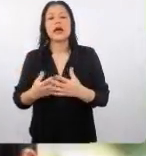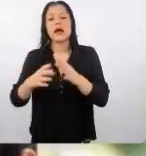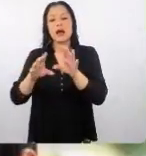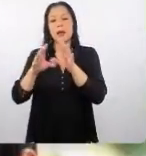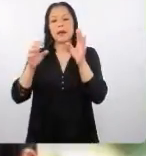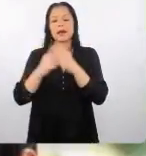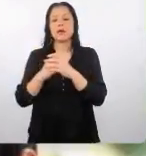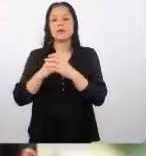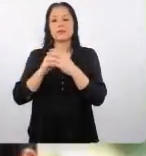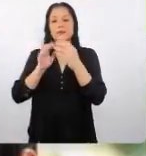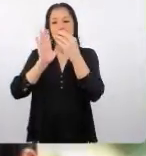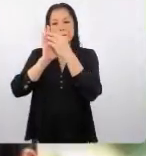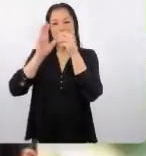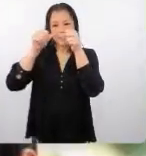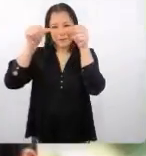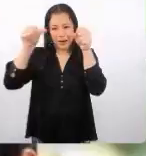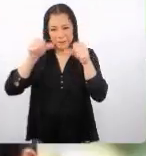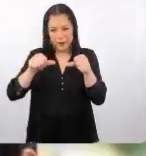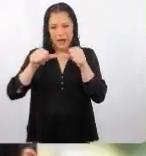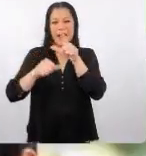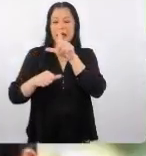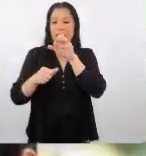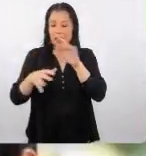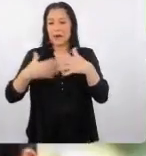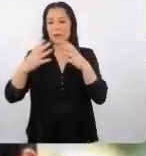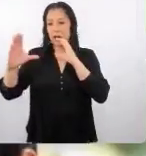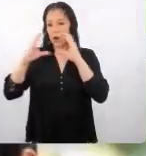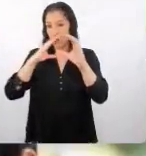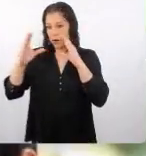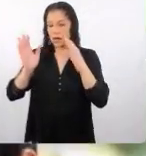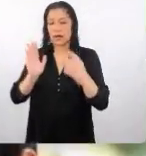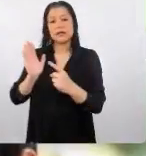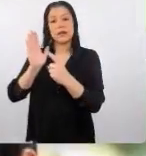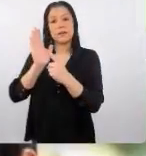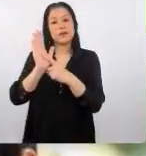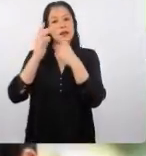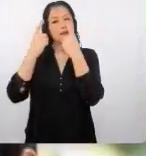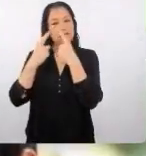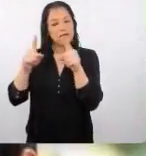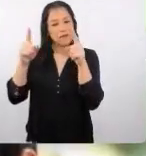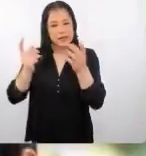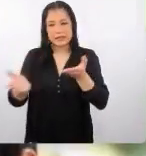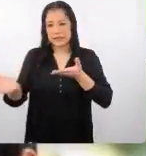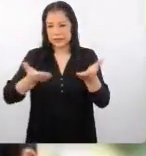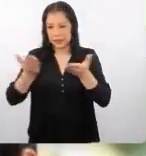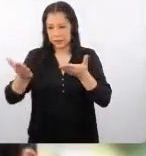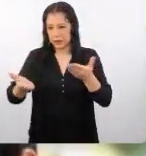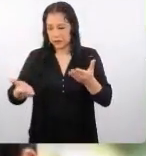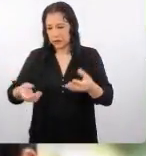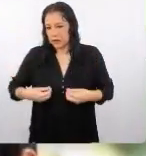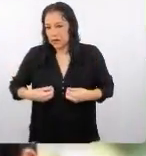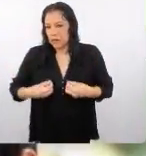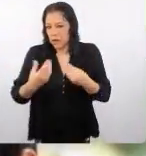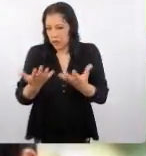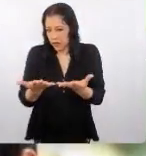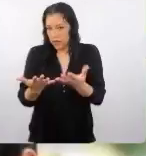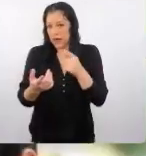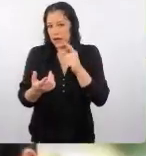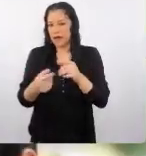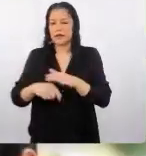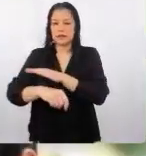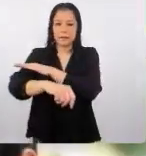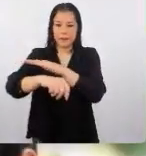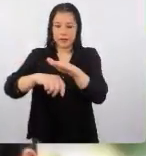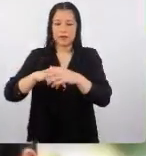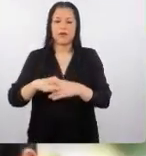stickers para line para poder comunicarse y mostrar los diferentes servicios que puedan tener en esta plataforma